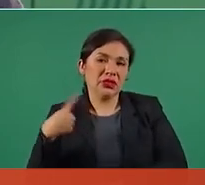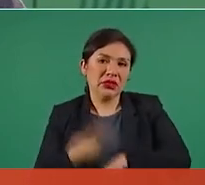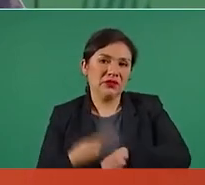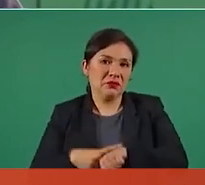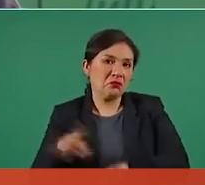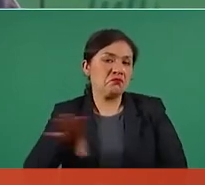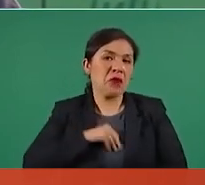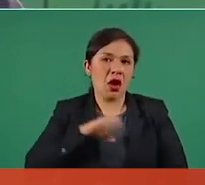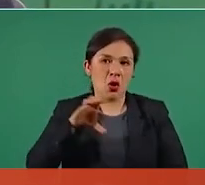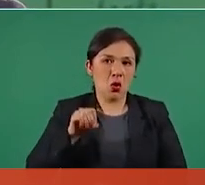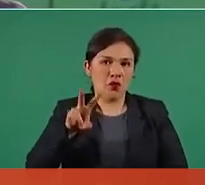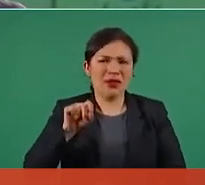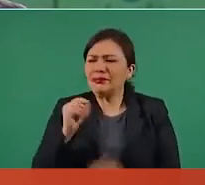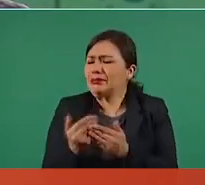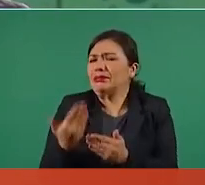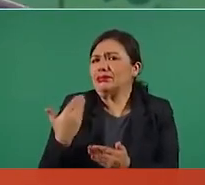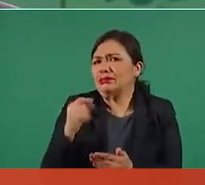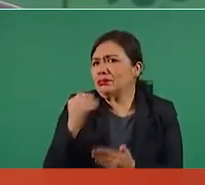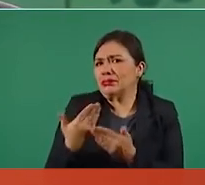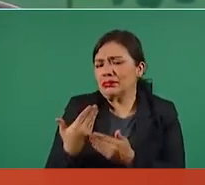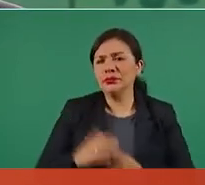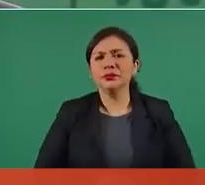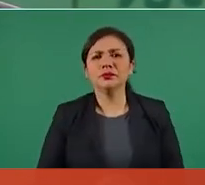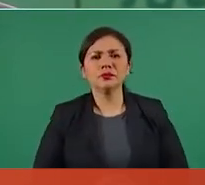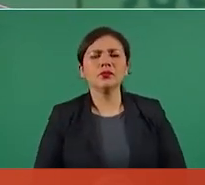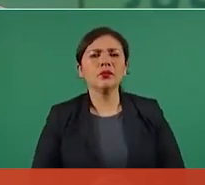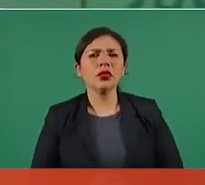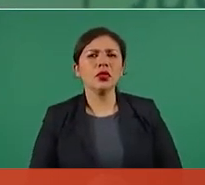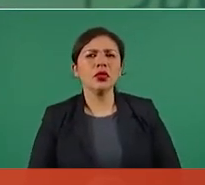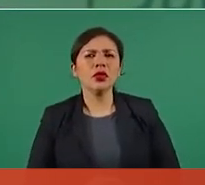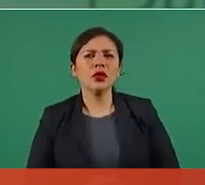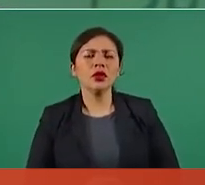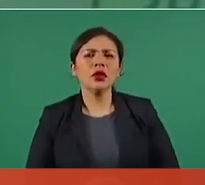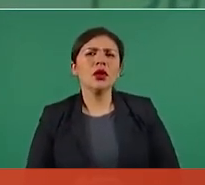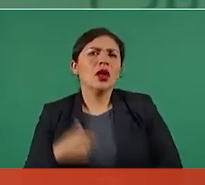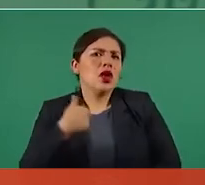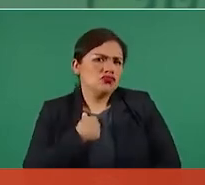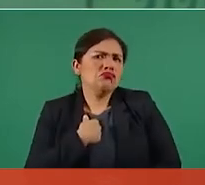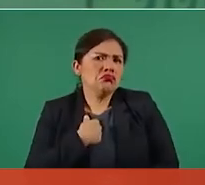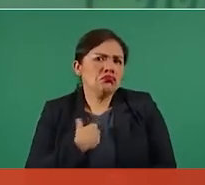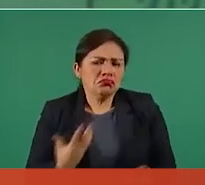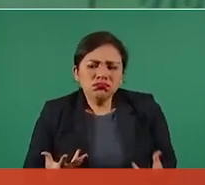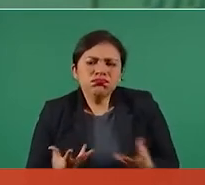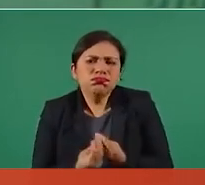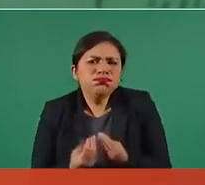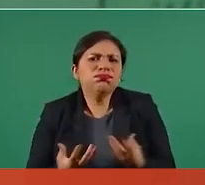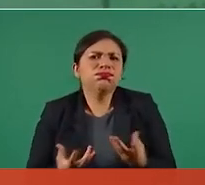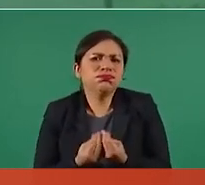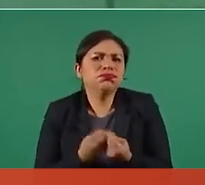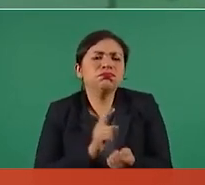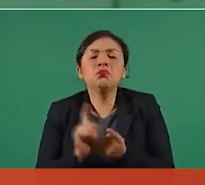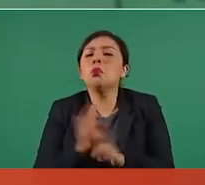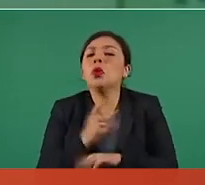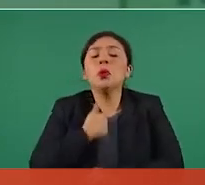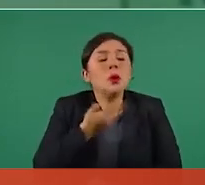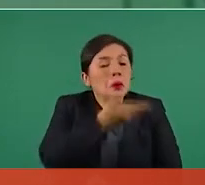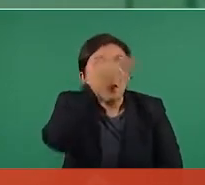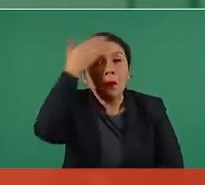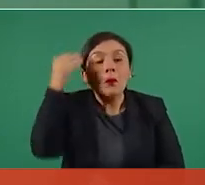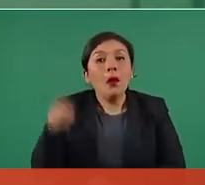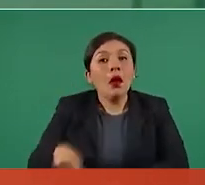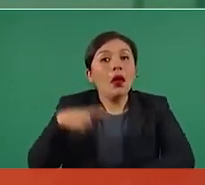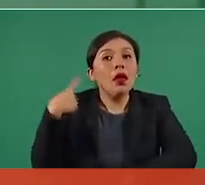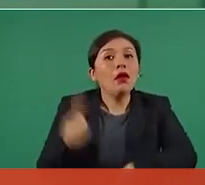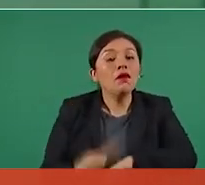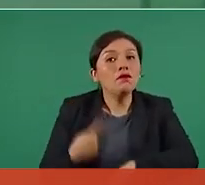Hace poco. Hace Y estuvimos conviviendo porque no se sabía, porque a